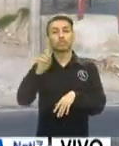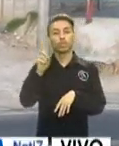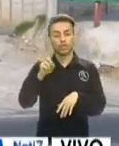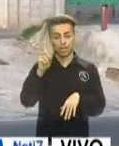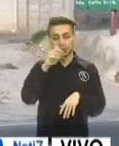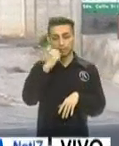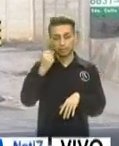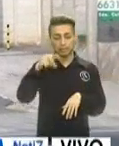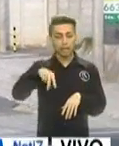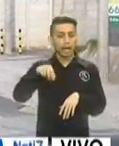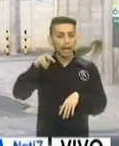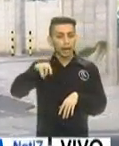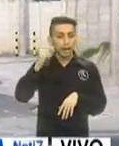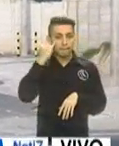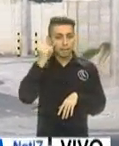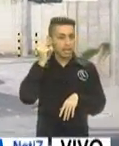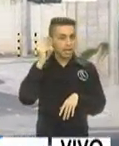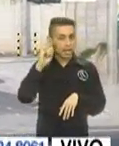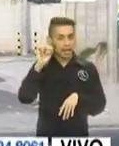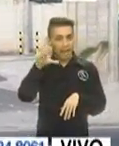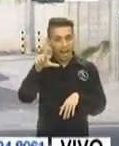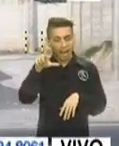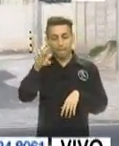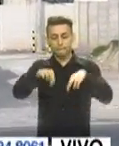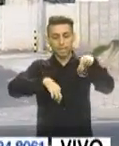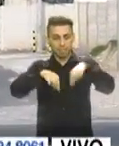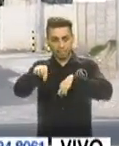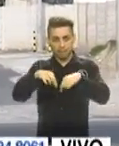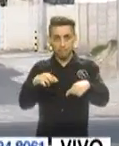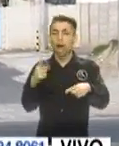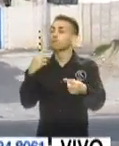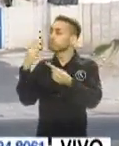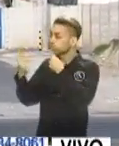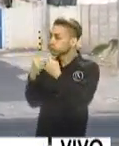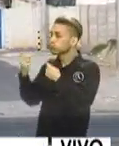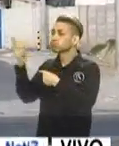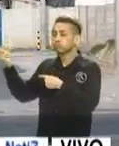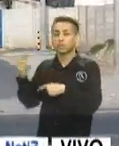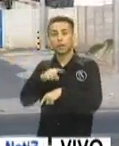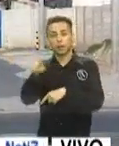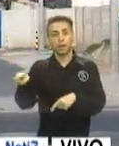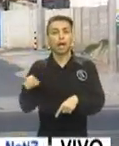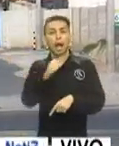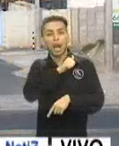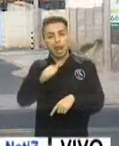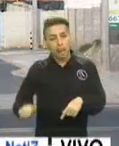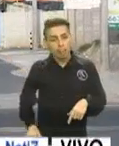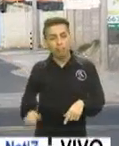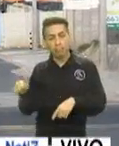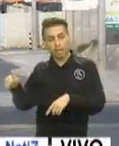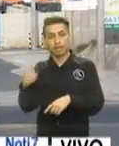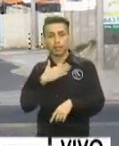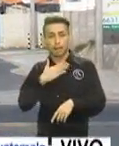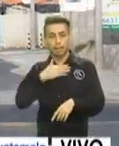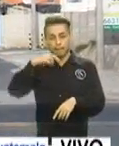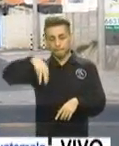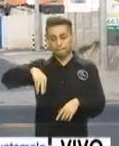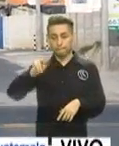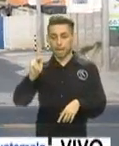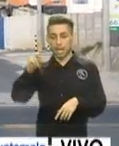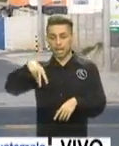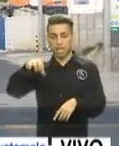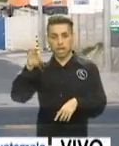Miguel Petapa, conversamos con autoridades de esta comuna, encabezadas por el alcalde Maynor Morales, quien nos